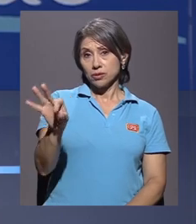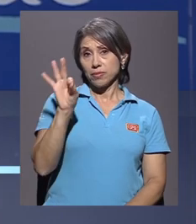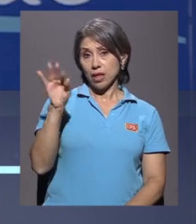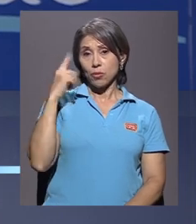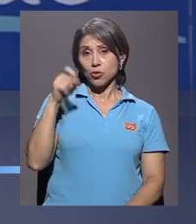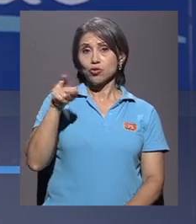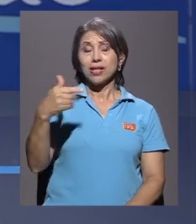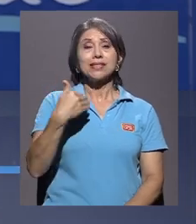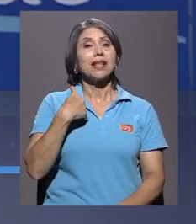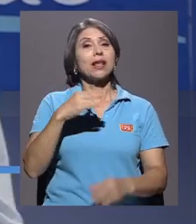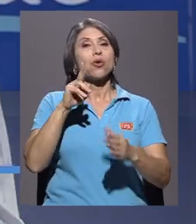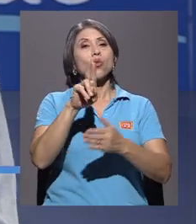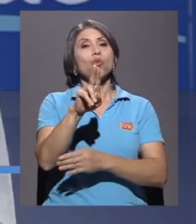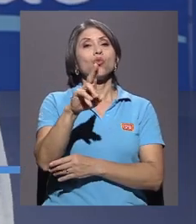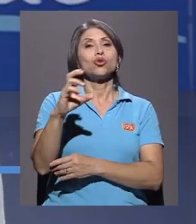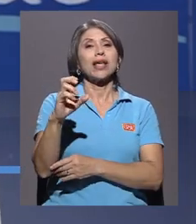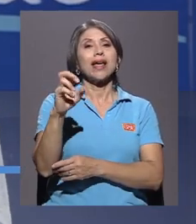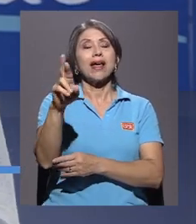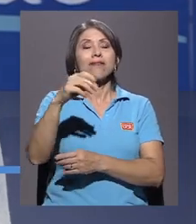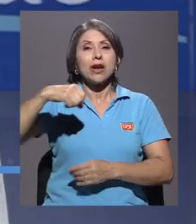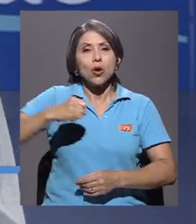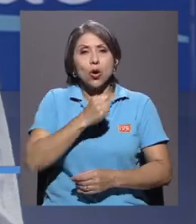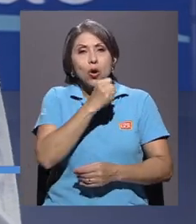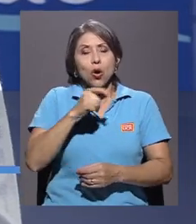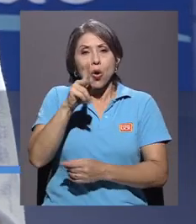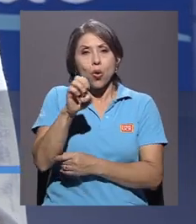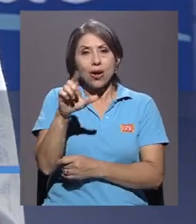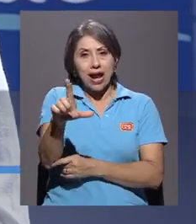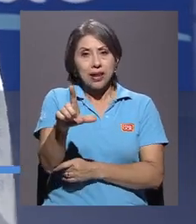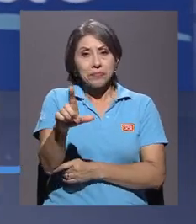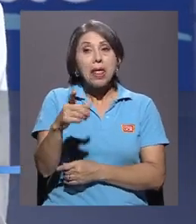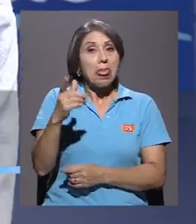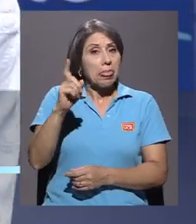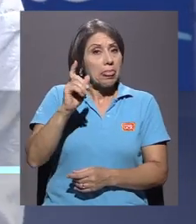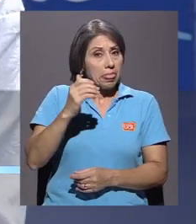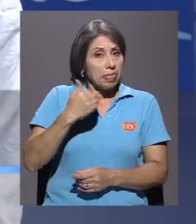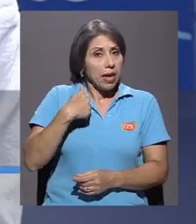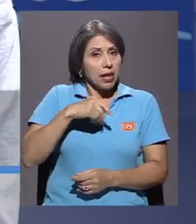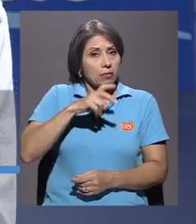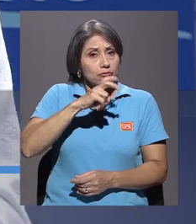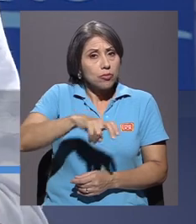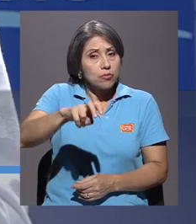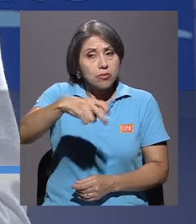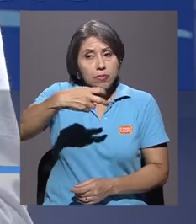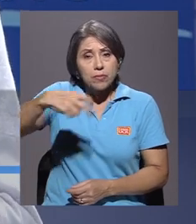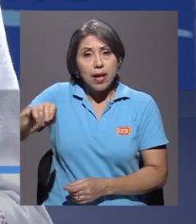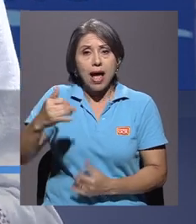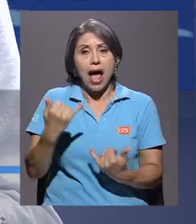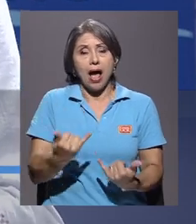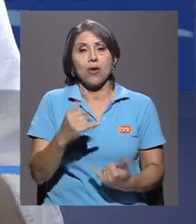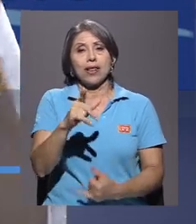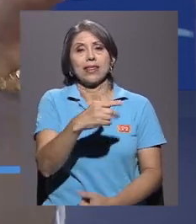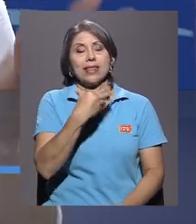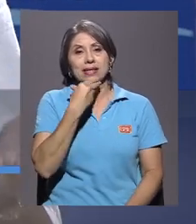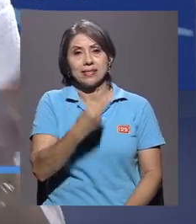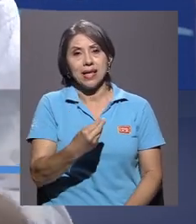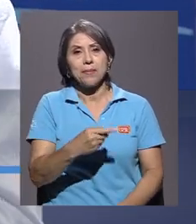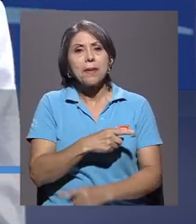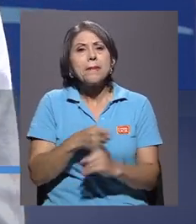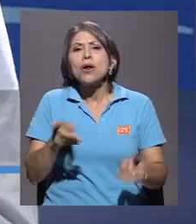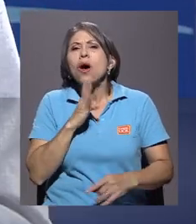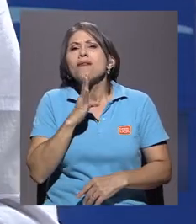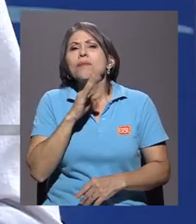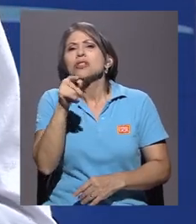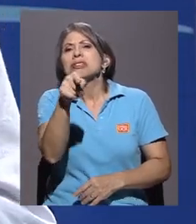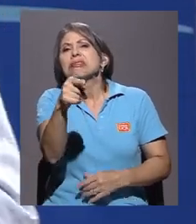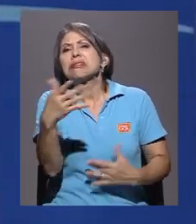UCR Coral, tienen una gira muy particular ahora en el mes de diciembre, pero antes de detallar esto, háblemos un poquito a la gente que no sabe